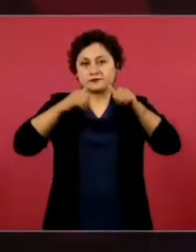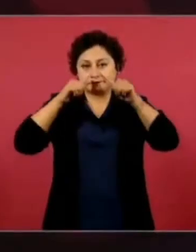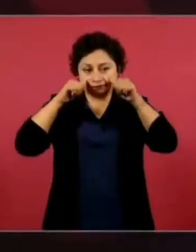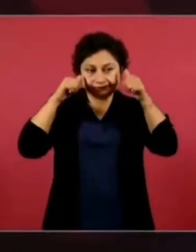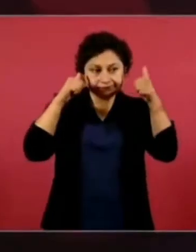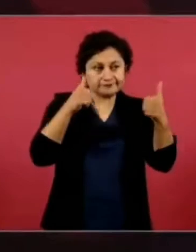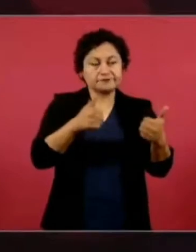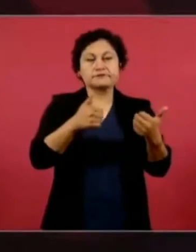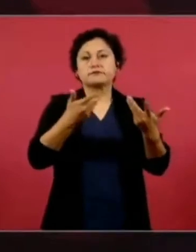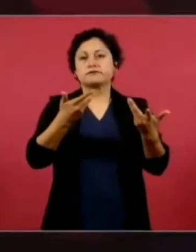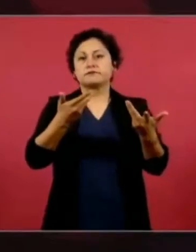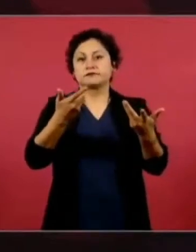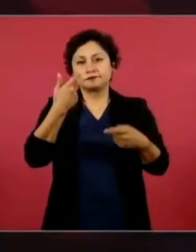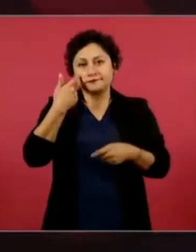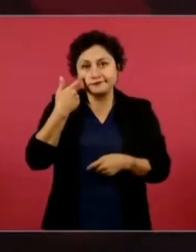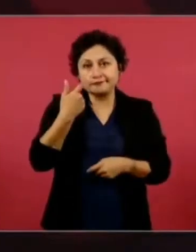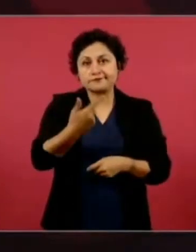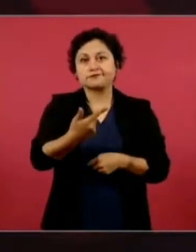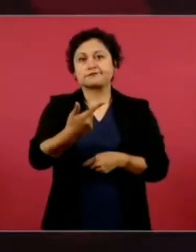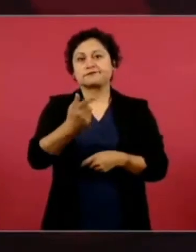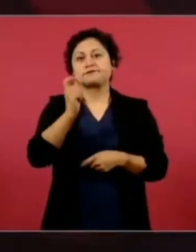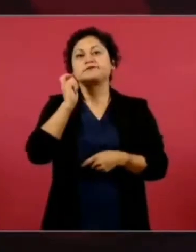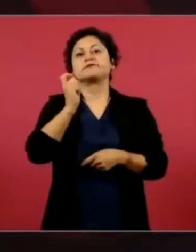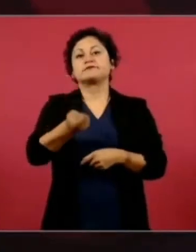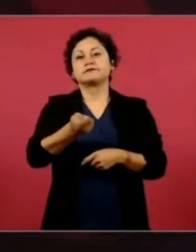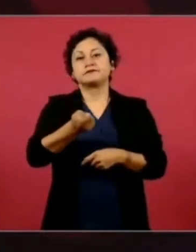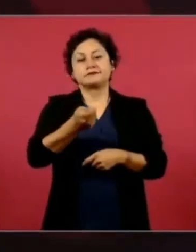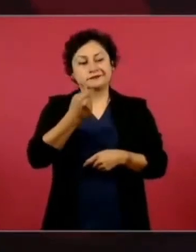vigente el régimen de corrupción